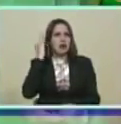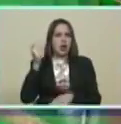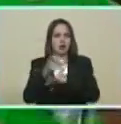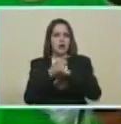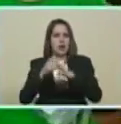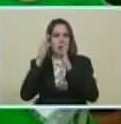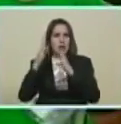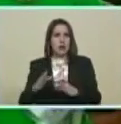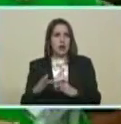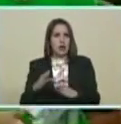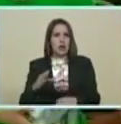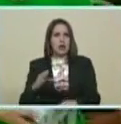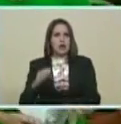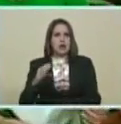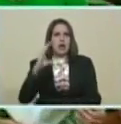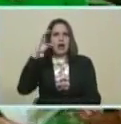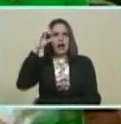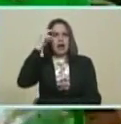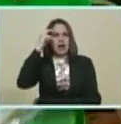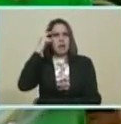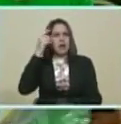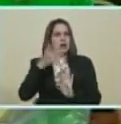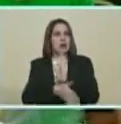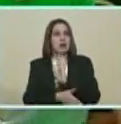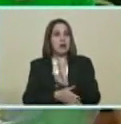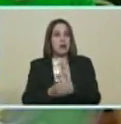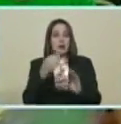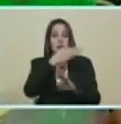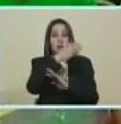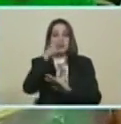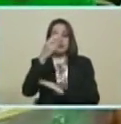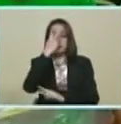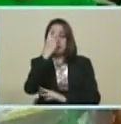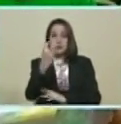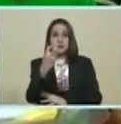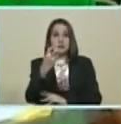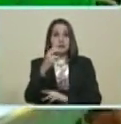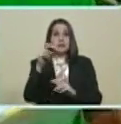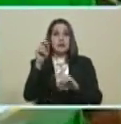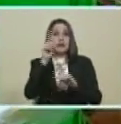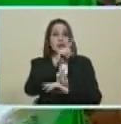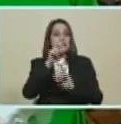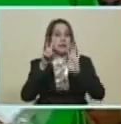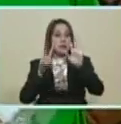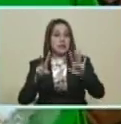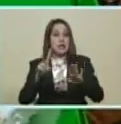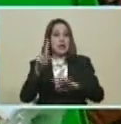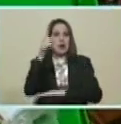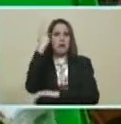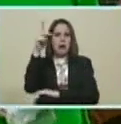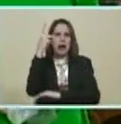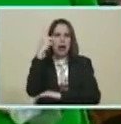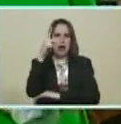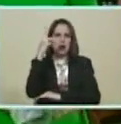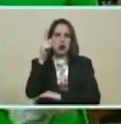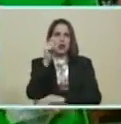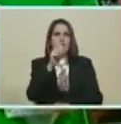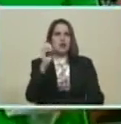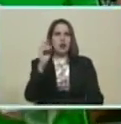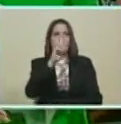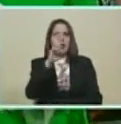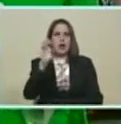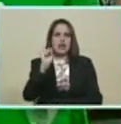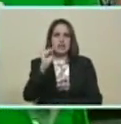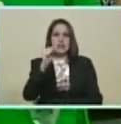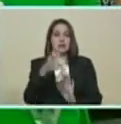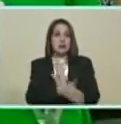Acompañar esta noche Porque hoy está visitando Las 17 parroquias Del municipio Torres El municipio Que más parroquias tiene